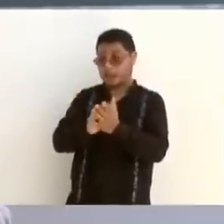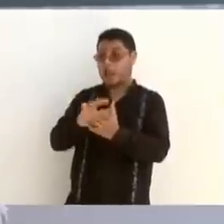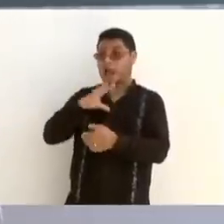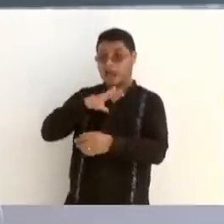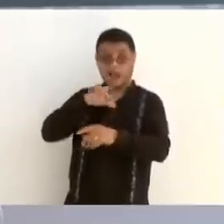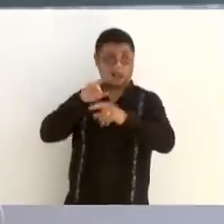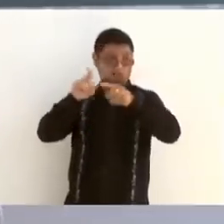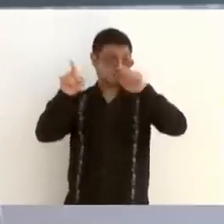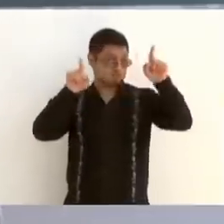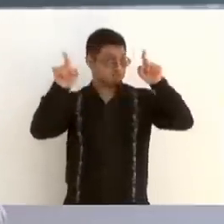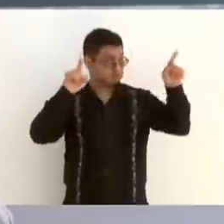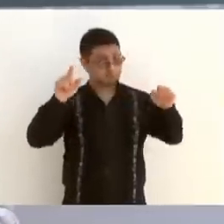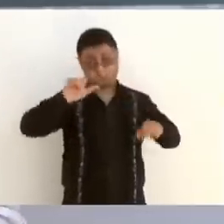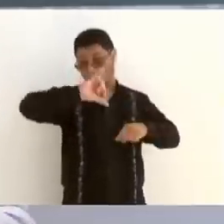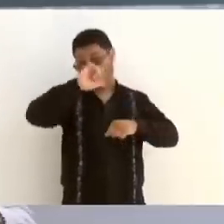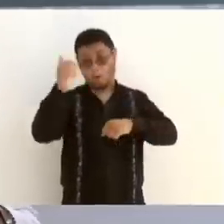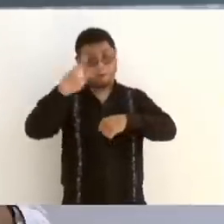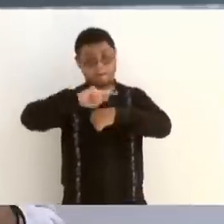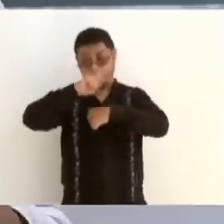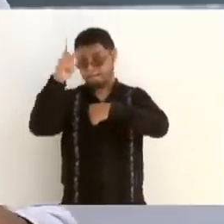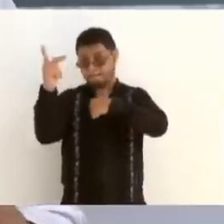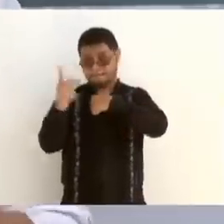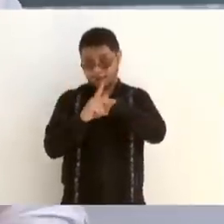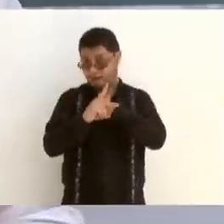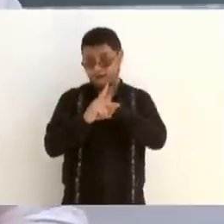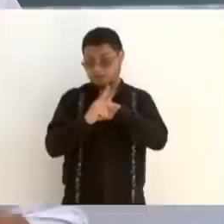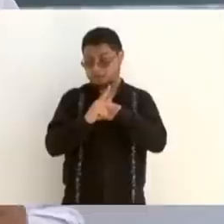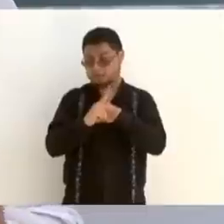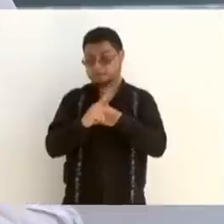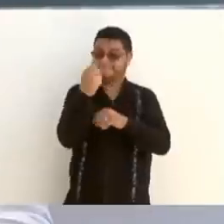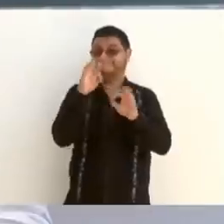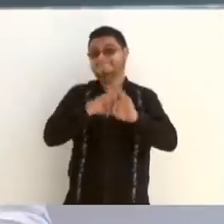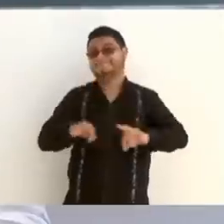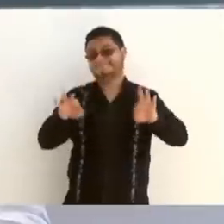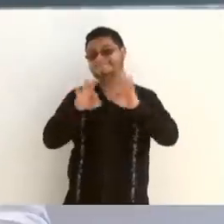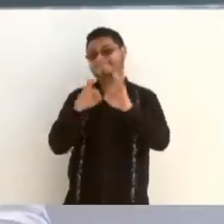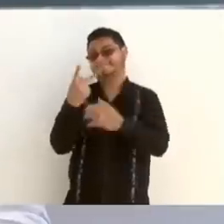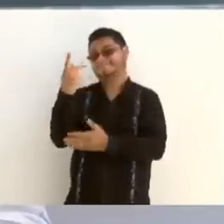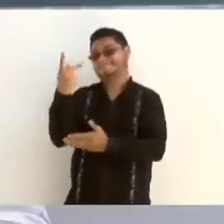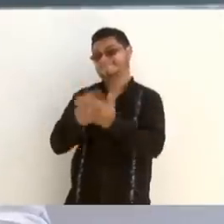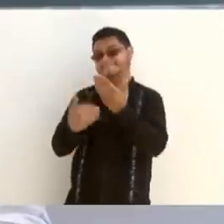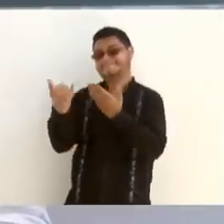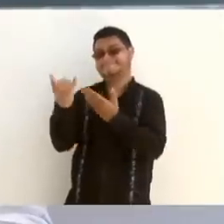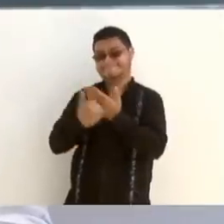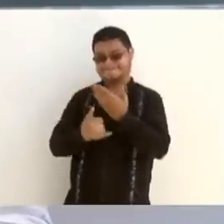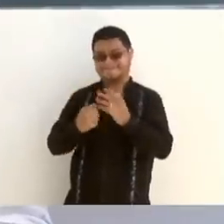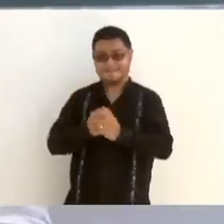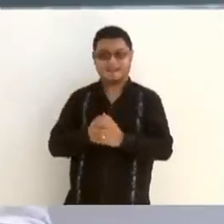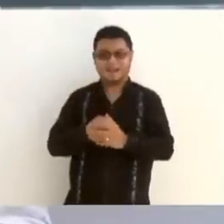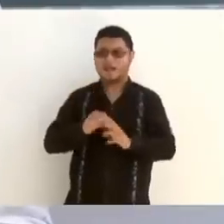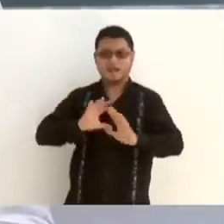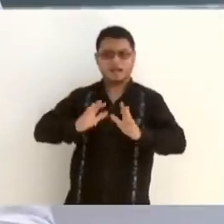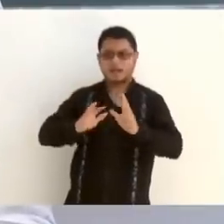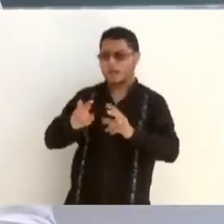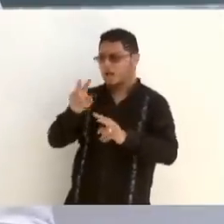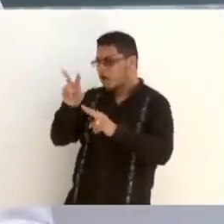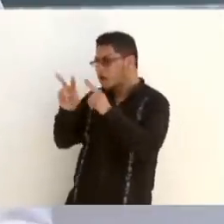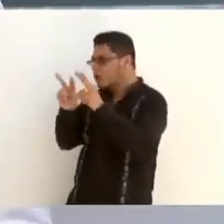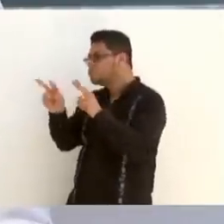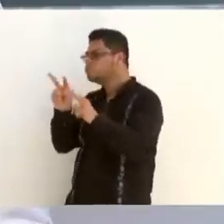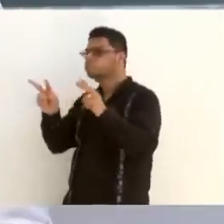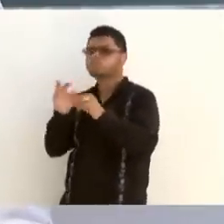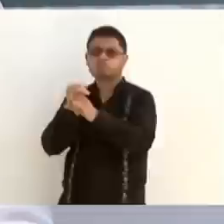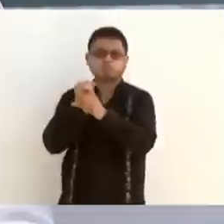viven del turismo. Ya los técnicos han hecho